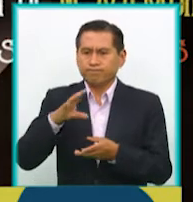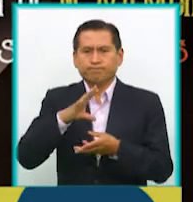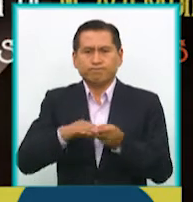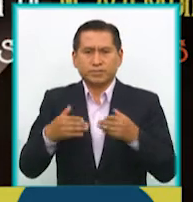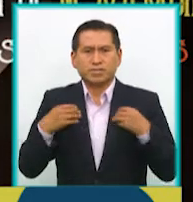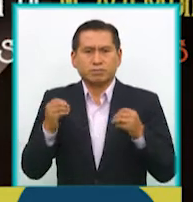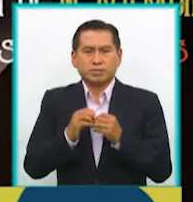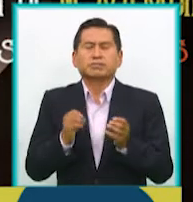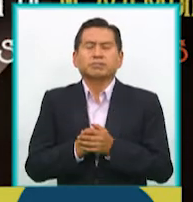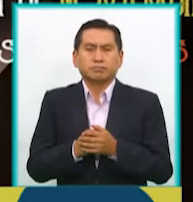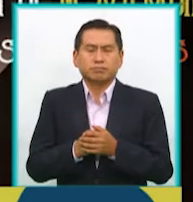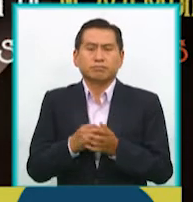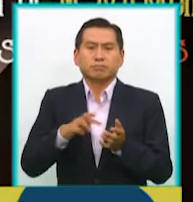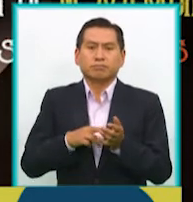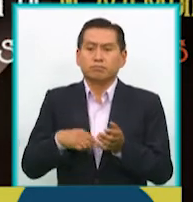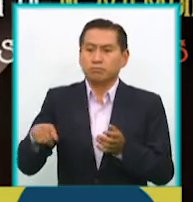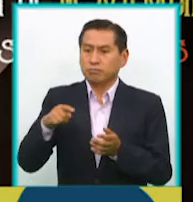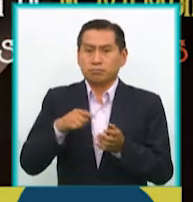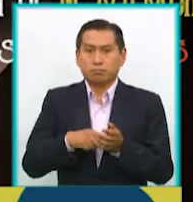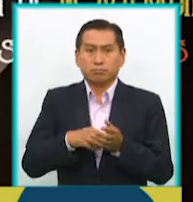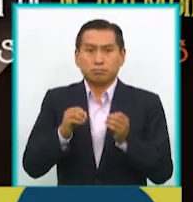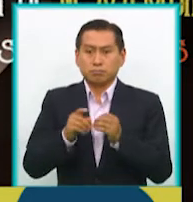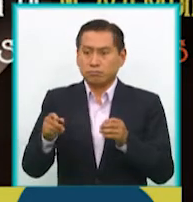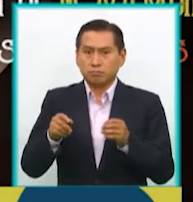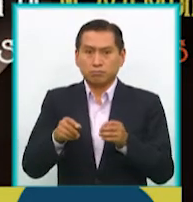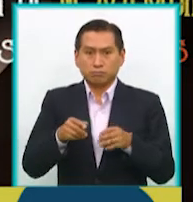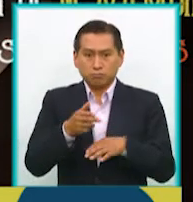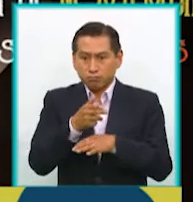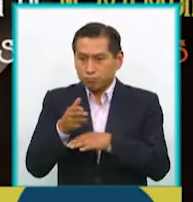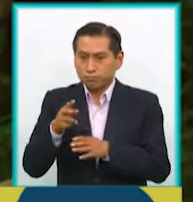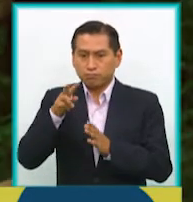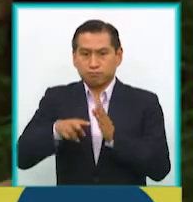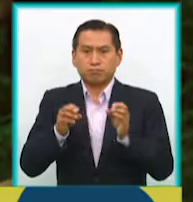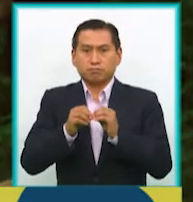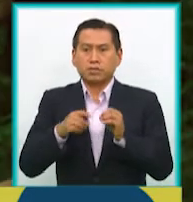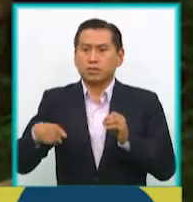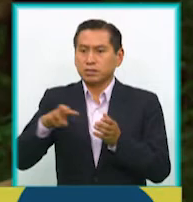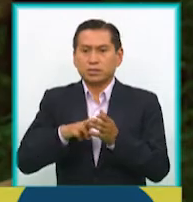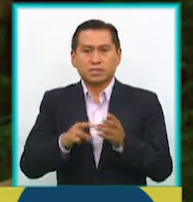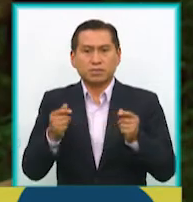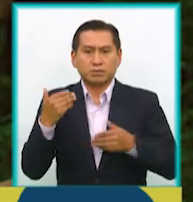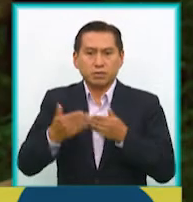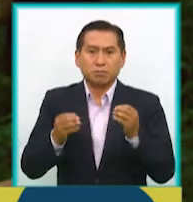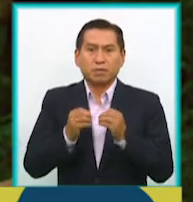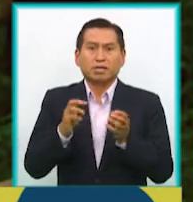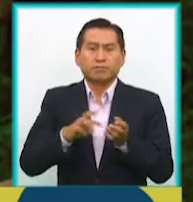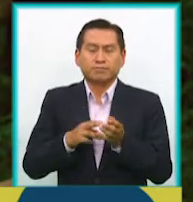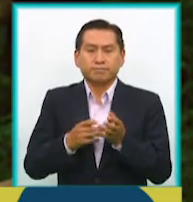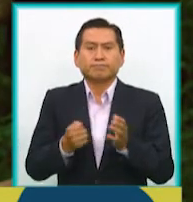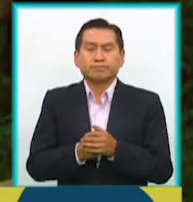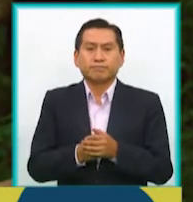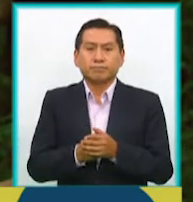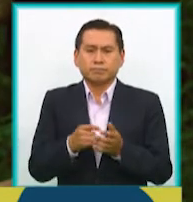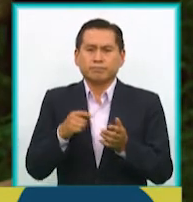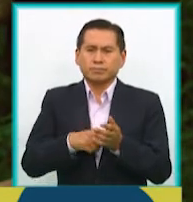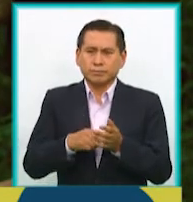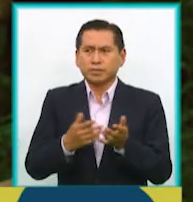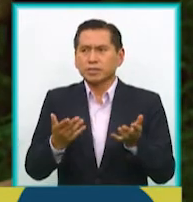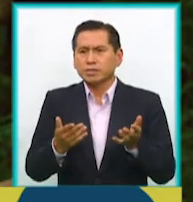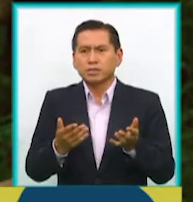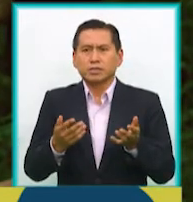y por el mismo proceso de filmación, de postproducción, que todo es mucho más ágil, es mucho más rápido, entonces ha sido un poquito